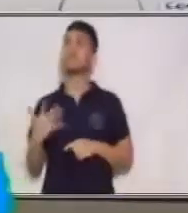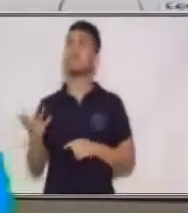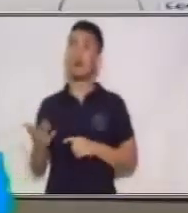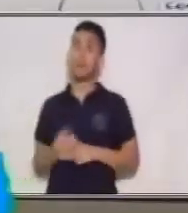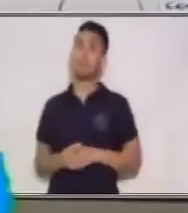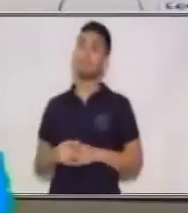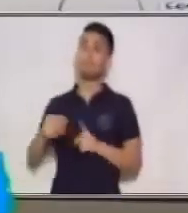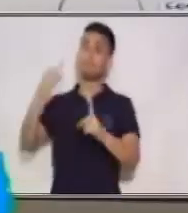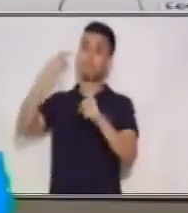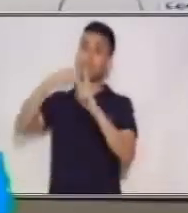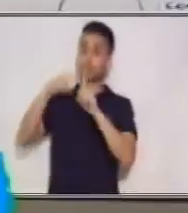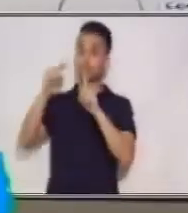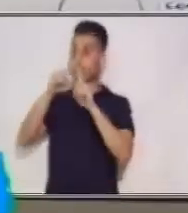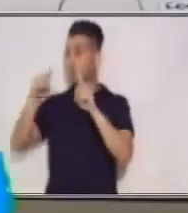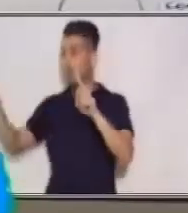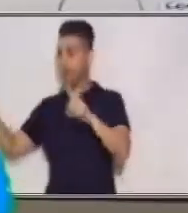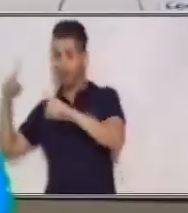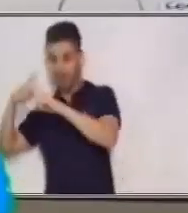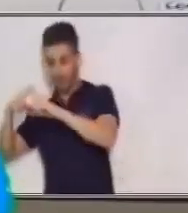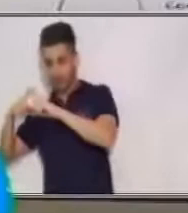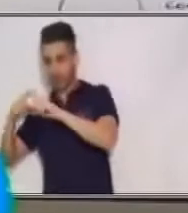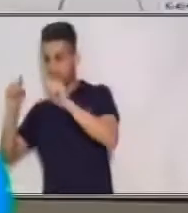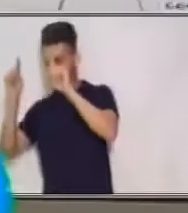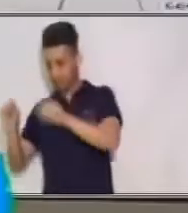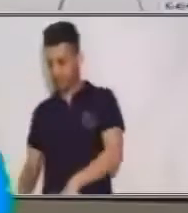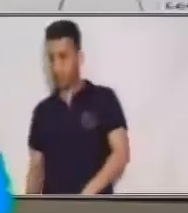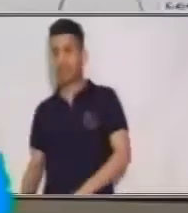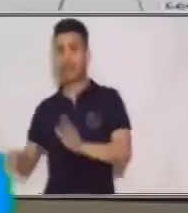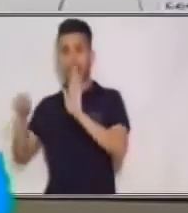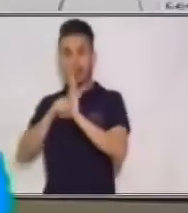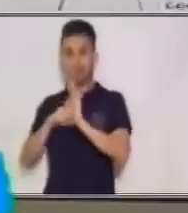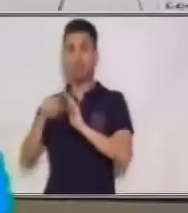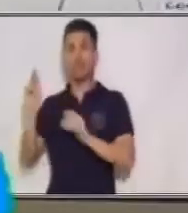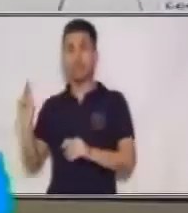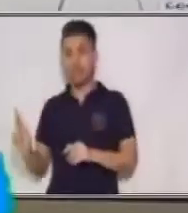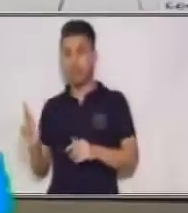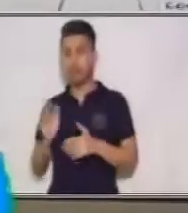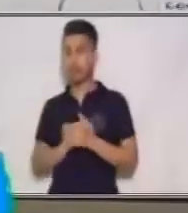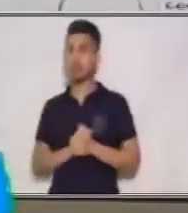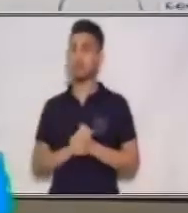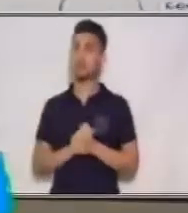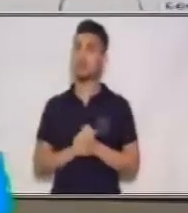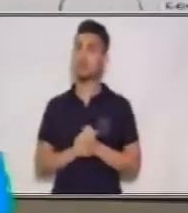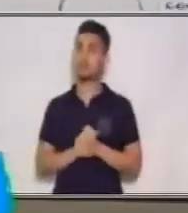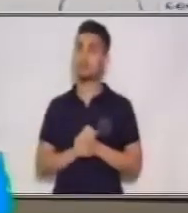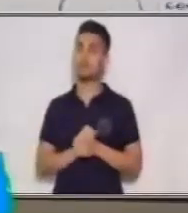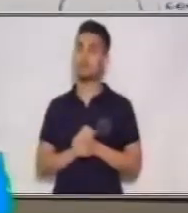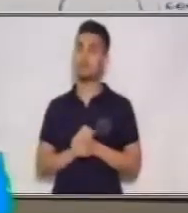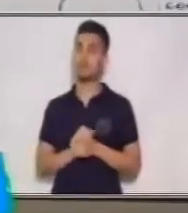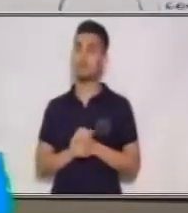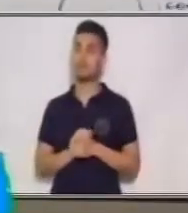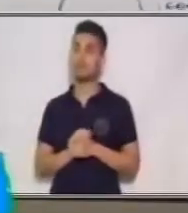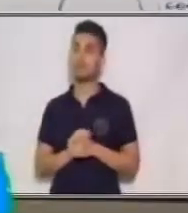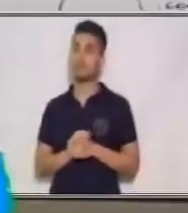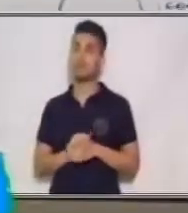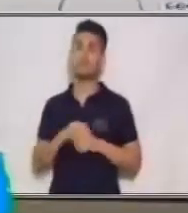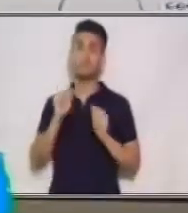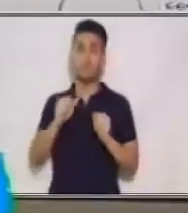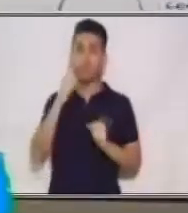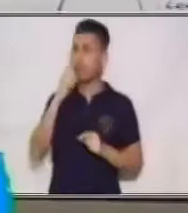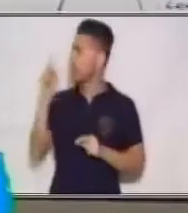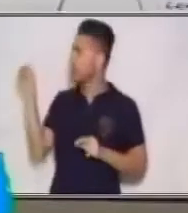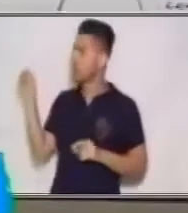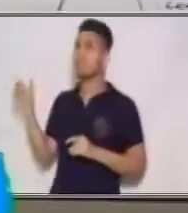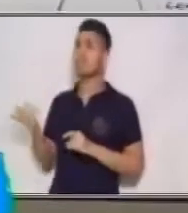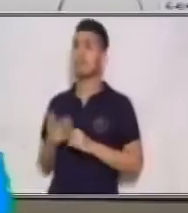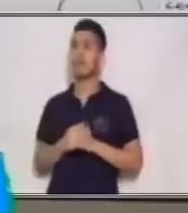positivos en X y los negativos en Y. Positivos en X y negativos en Y. puedes observar en